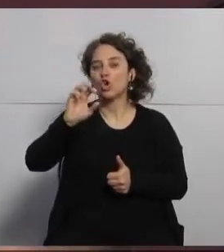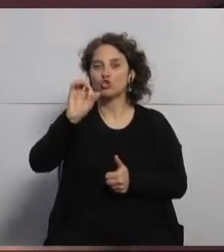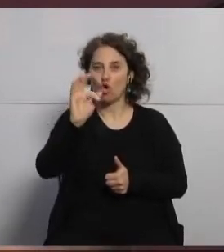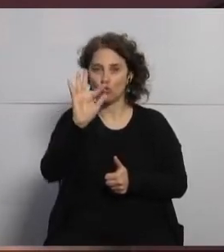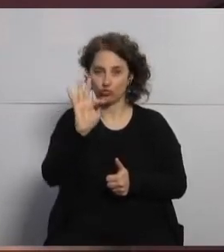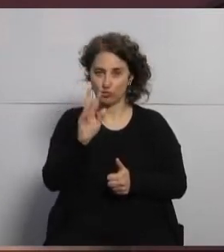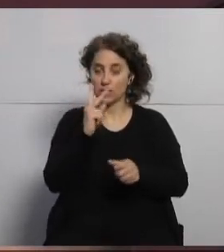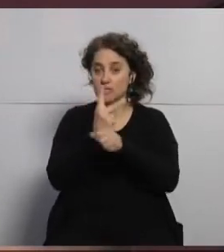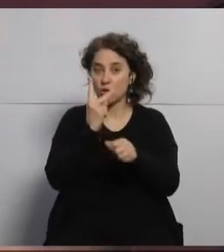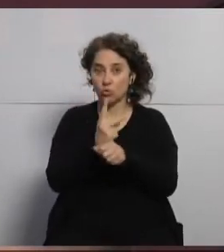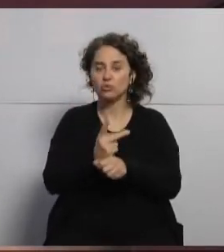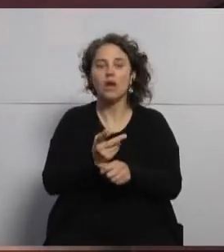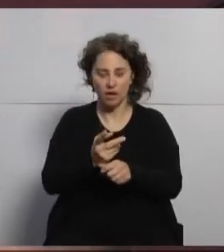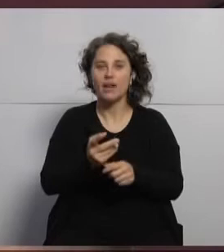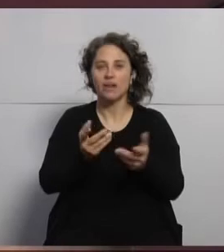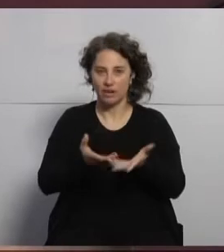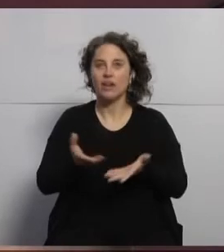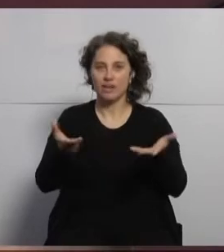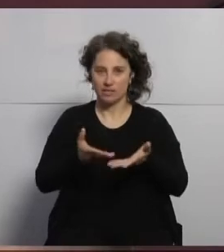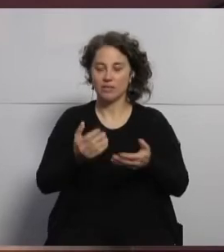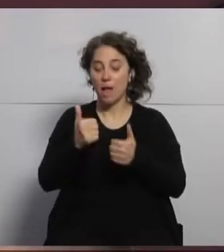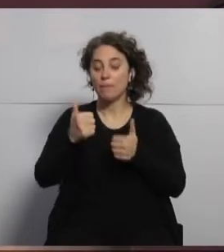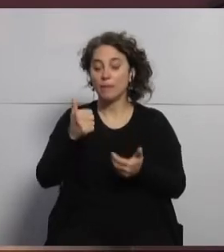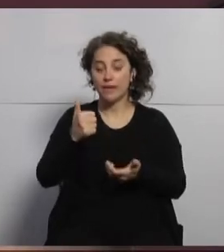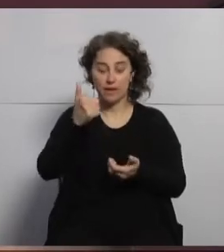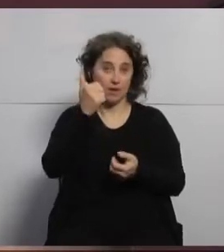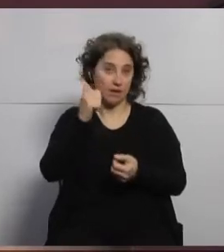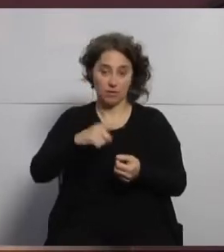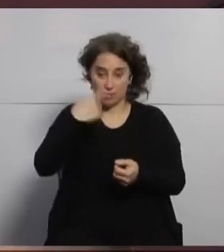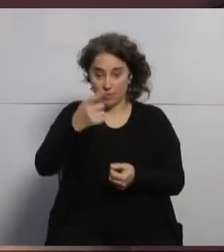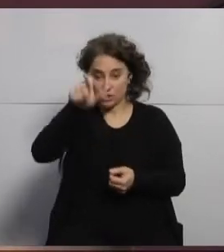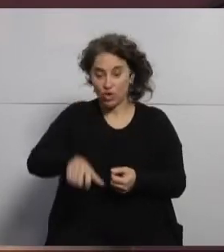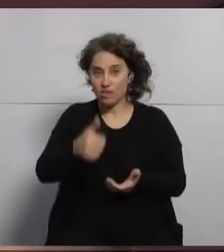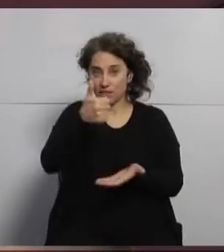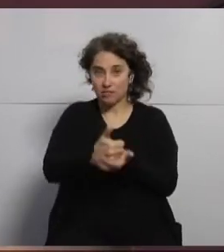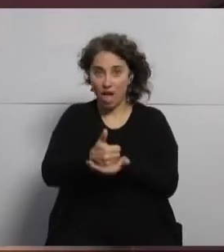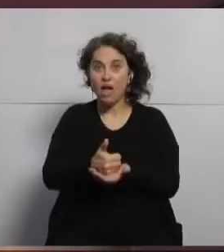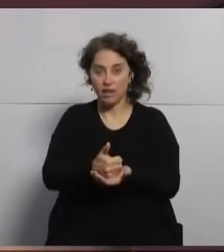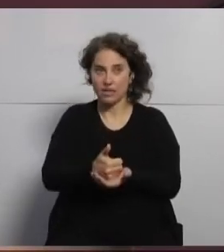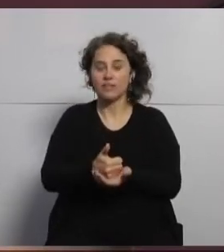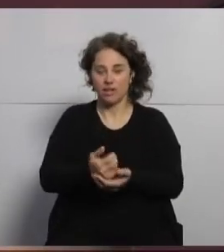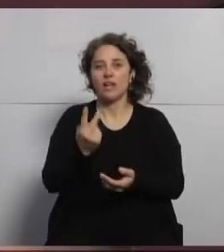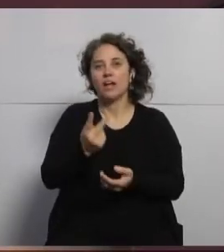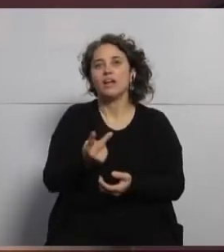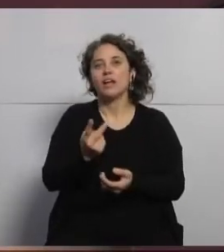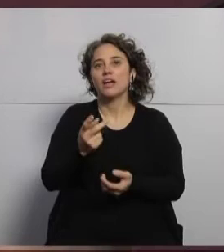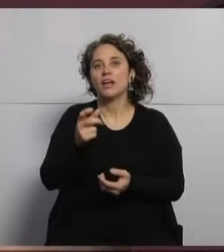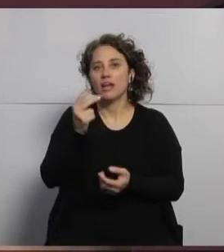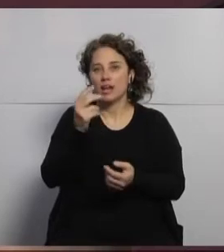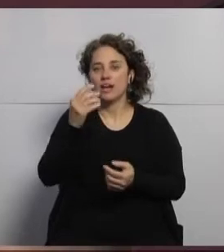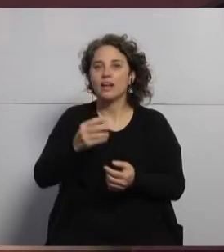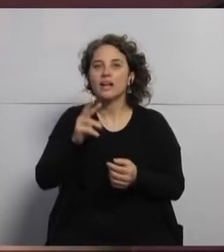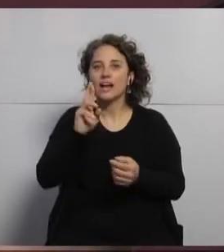en segundo término, y esa será una exposición presencial porque ya está en nuestro set, estaremos presentando a Ricardo